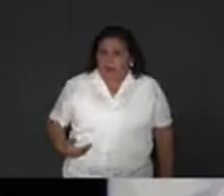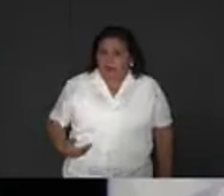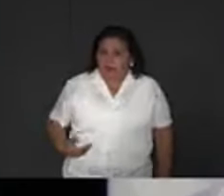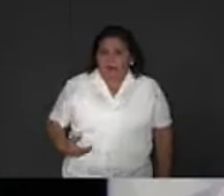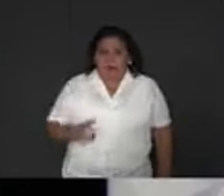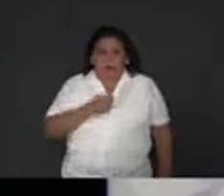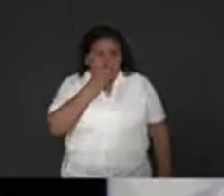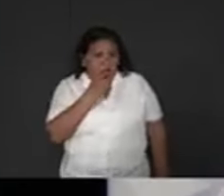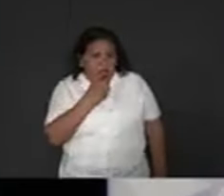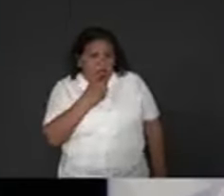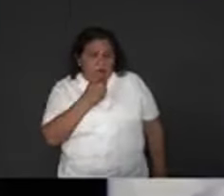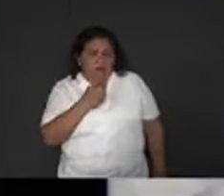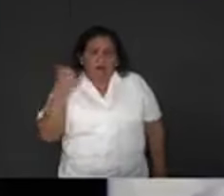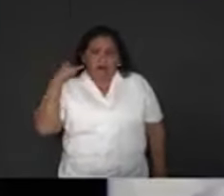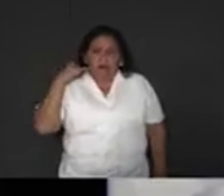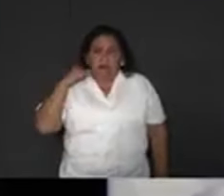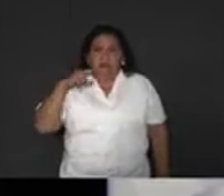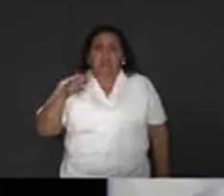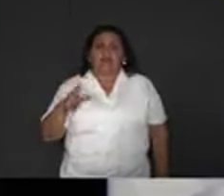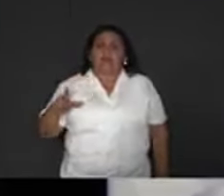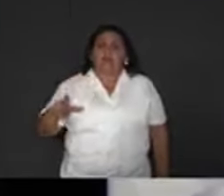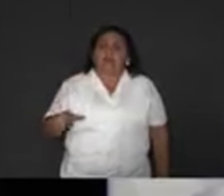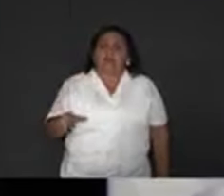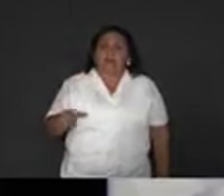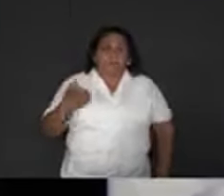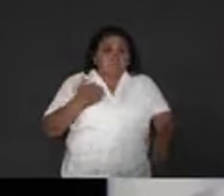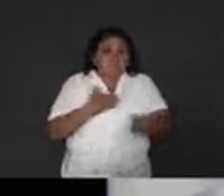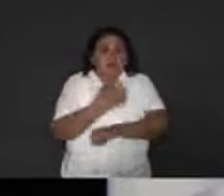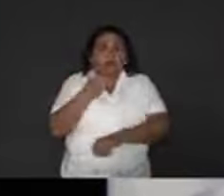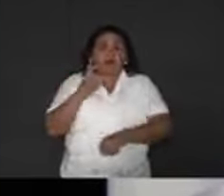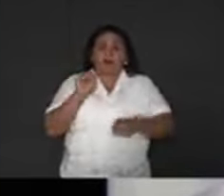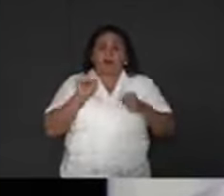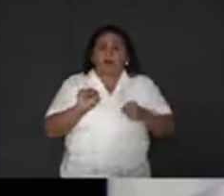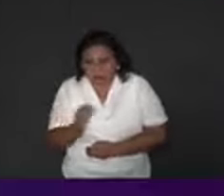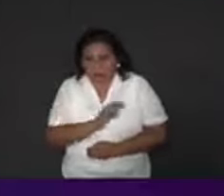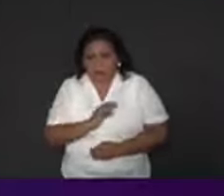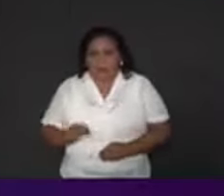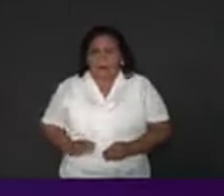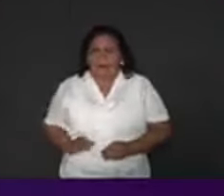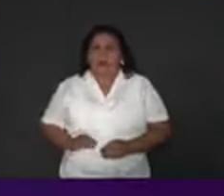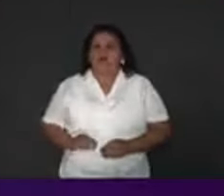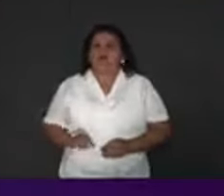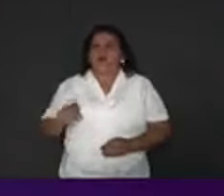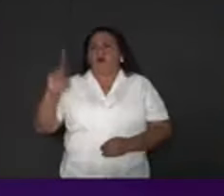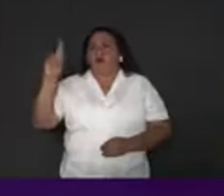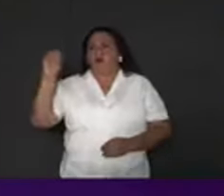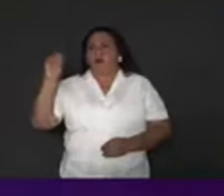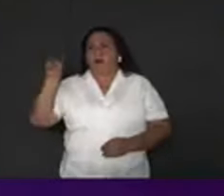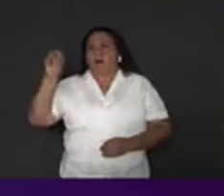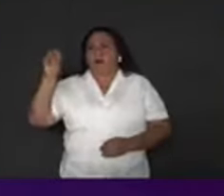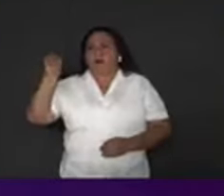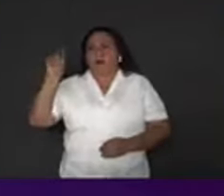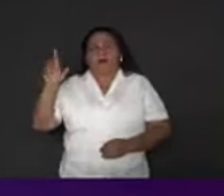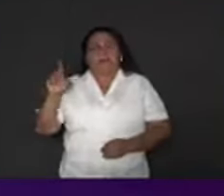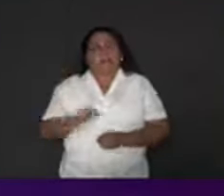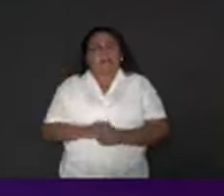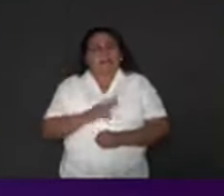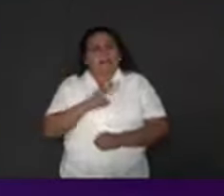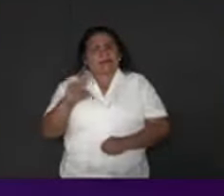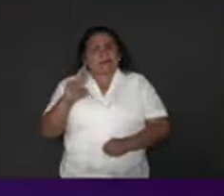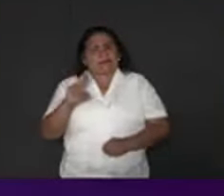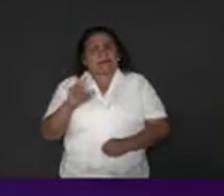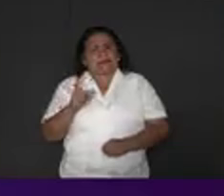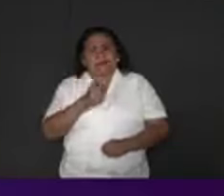Yucatán es el Estado más seguro y con mayor crecimiento. Esto es lo que tenemos que cuidar. Reafirmar que el candidato